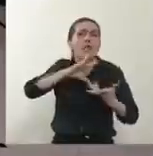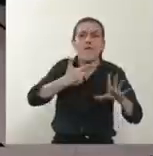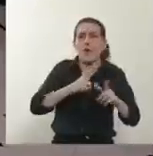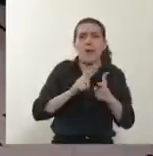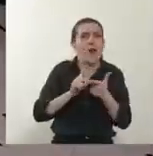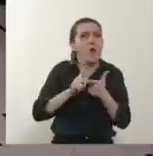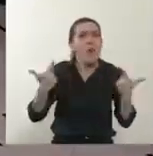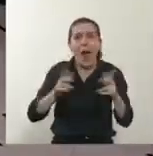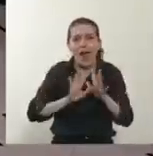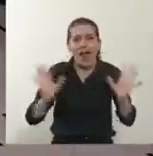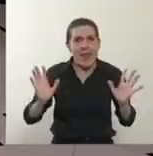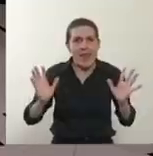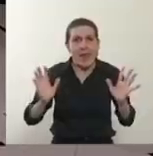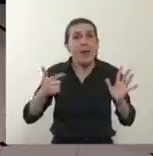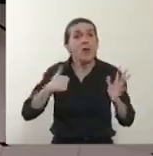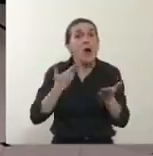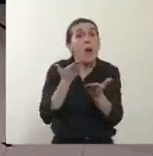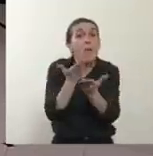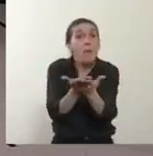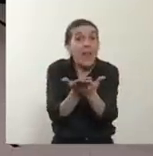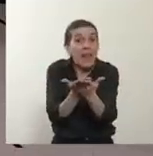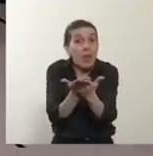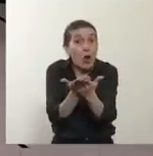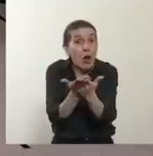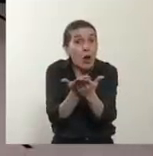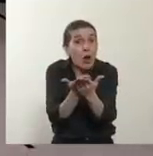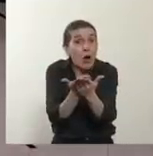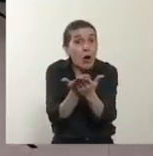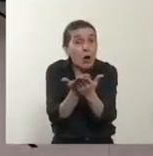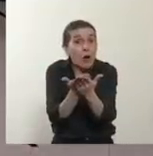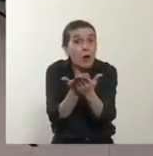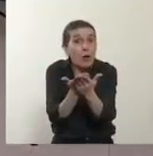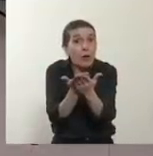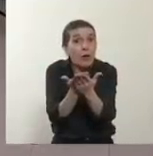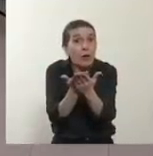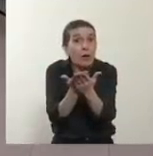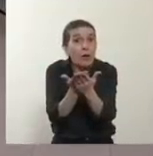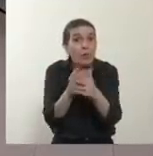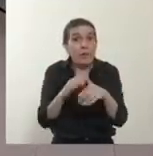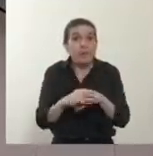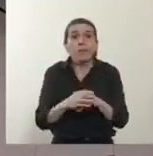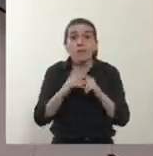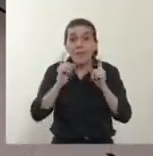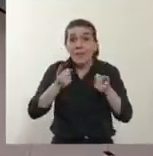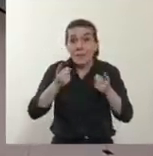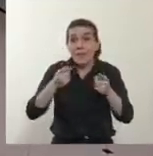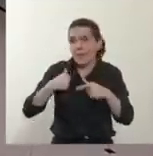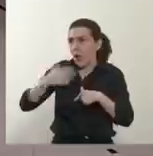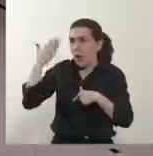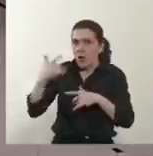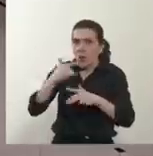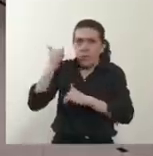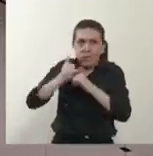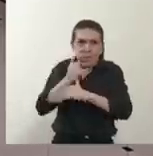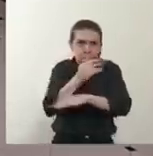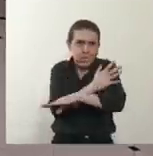Yo les pido que con todo esto que les he dicho,